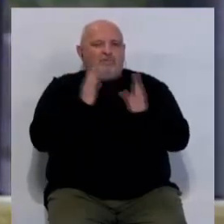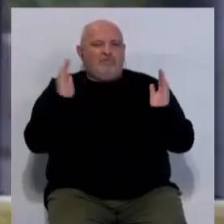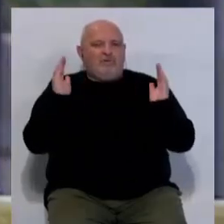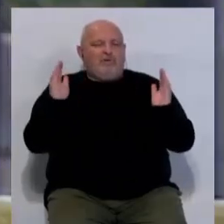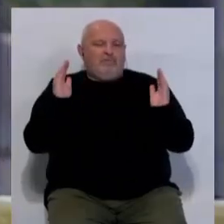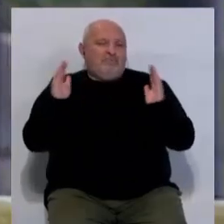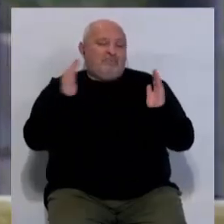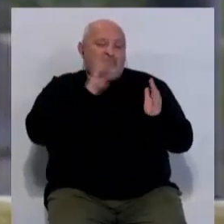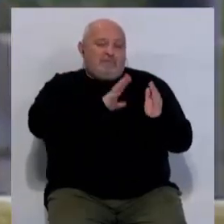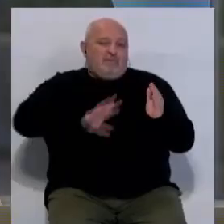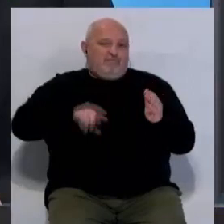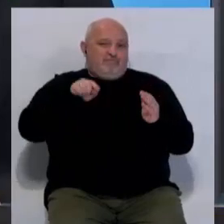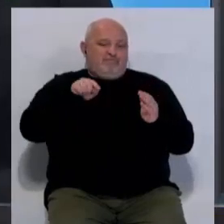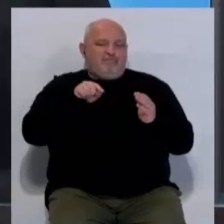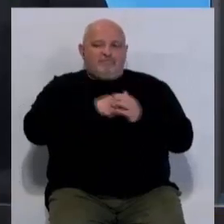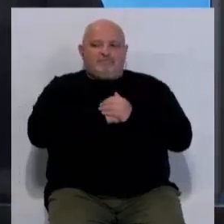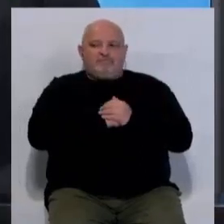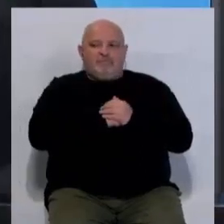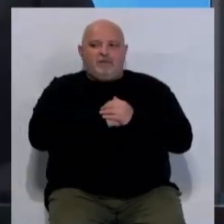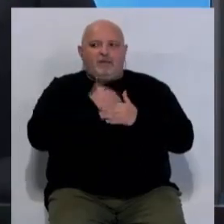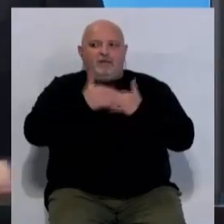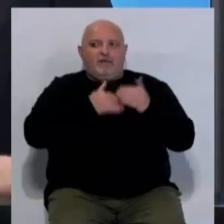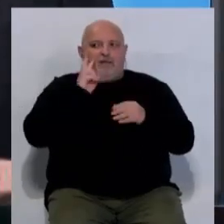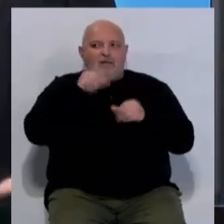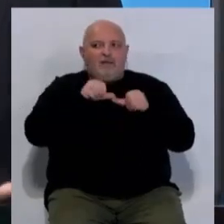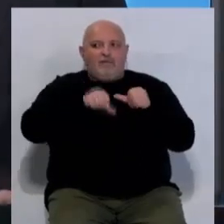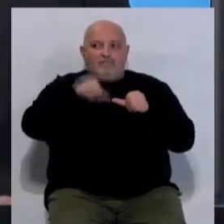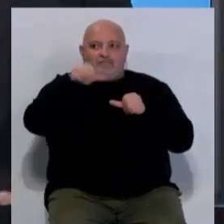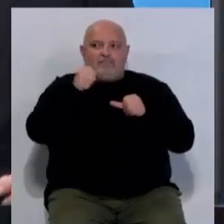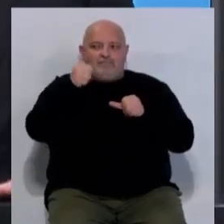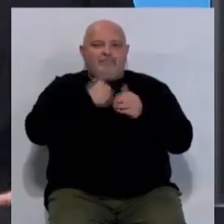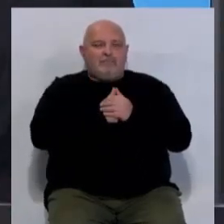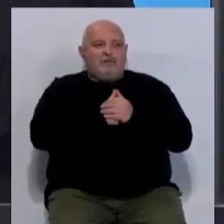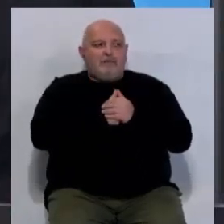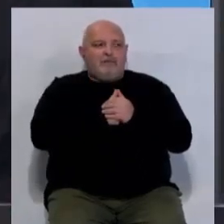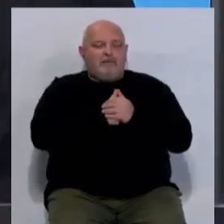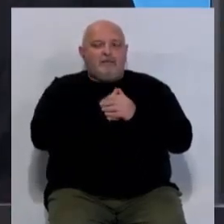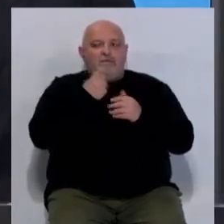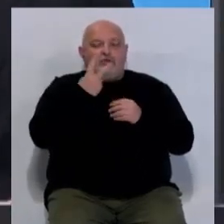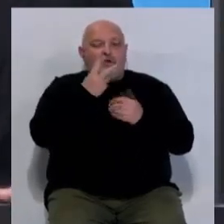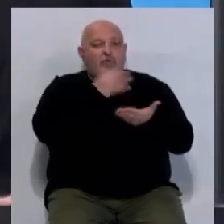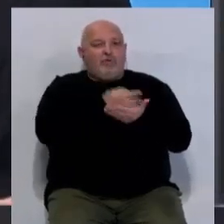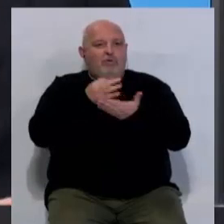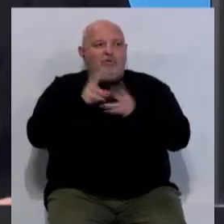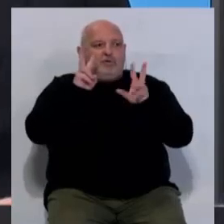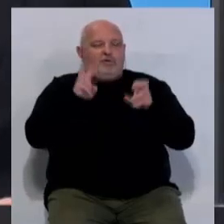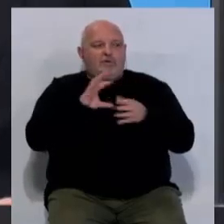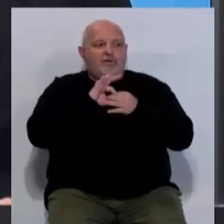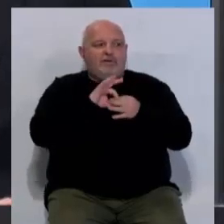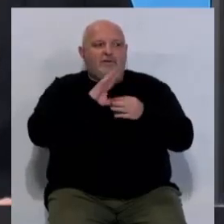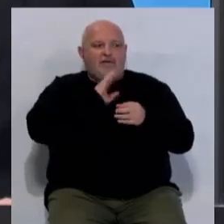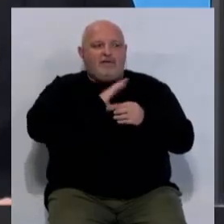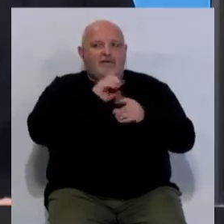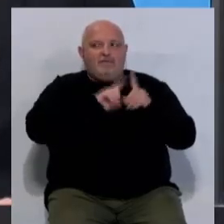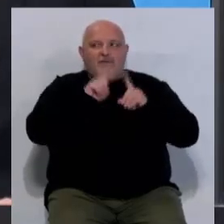una solución temporal, obviamente, en este alquiler, pero con la mirada puesta en el largo plazo. Estas dos ciudades se toman muy en serio este